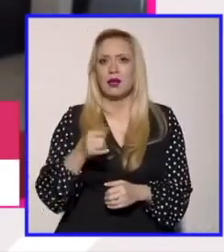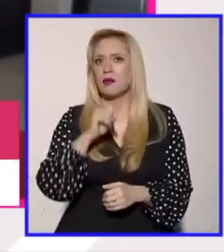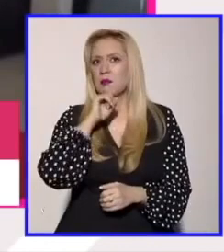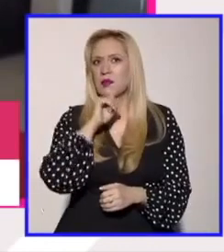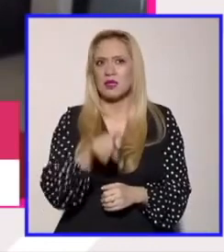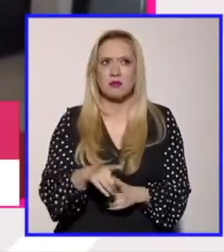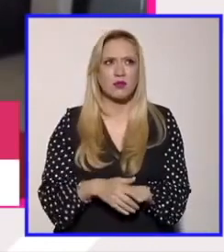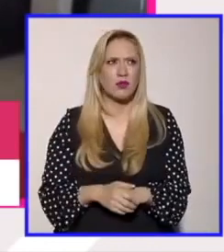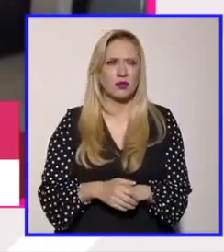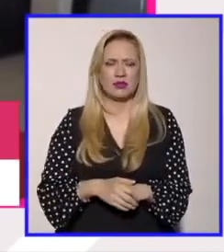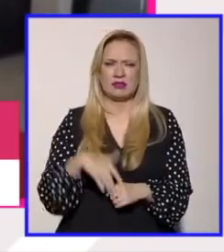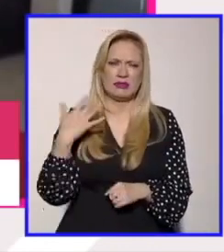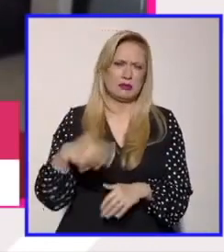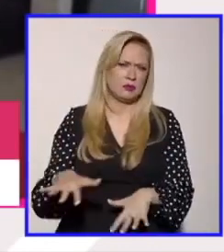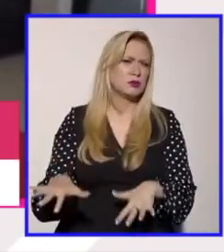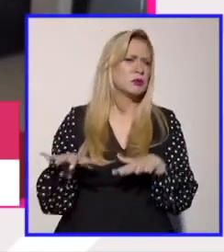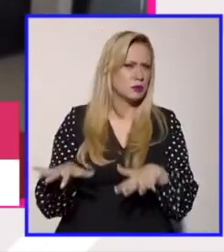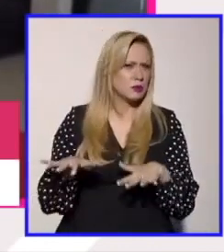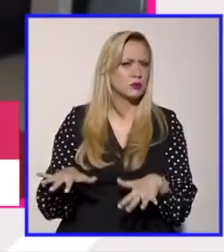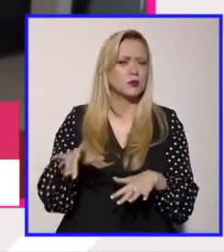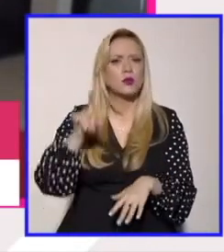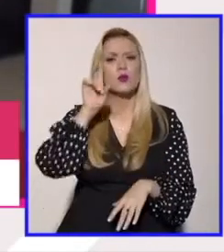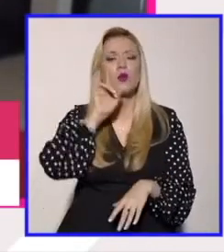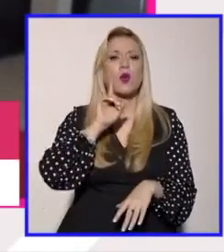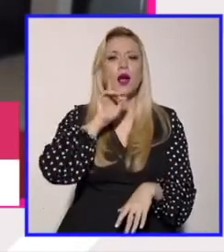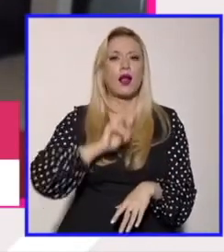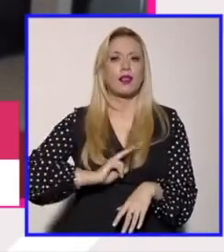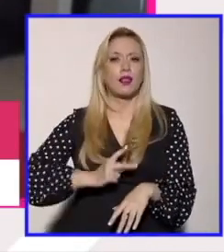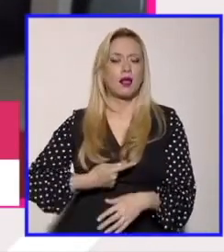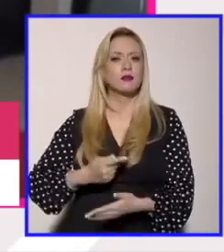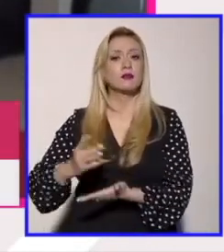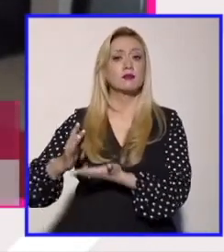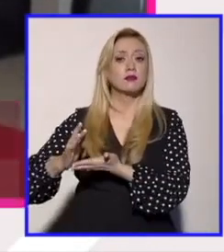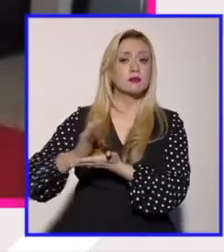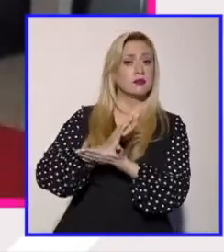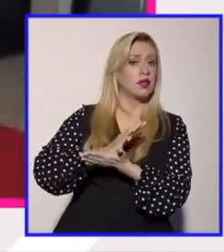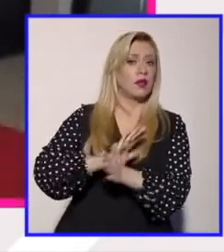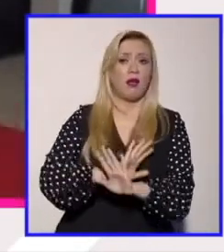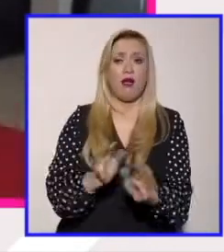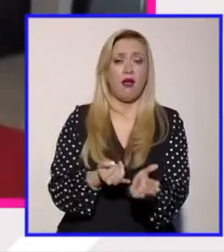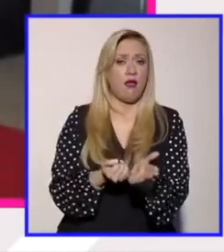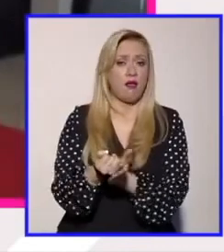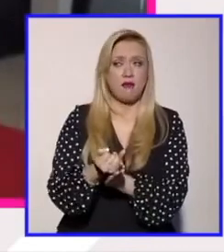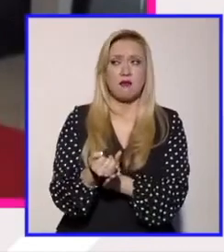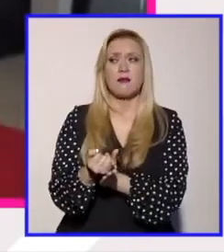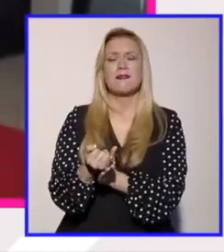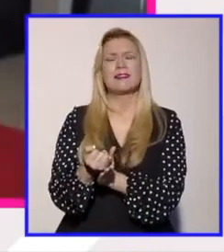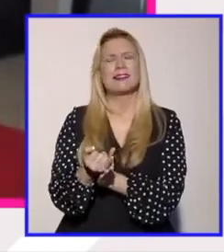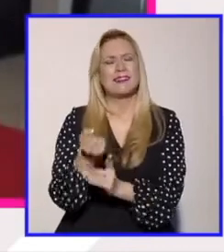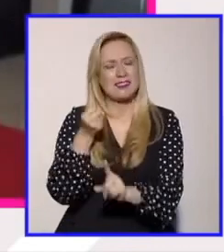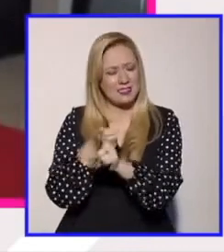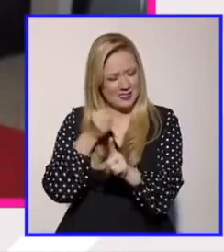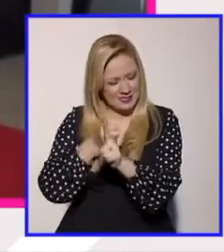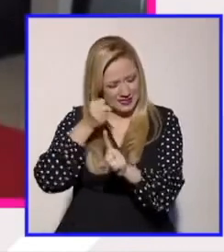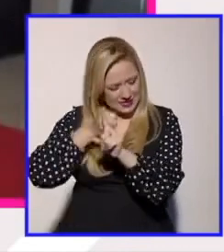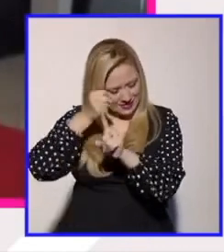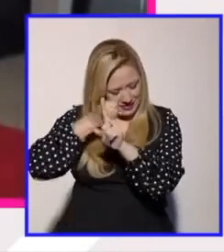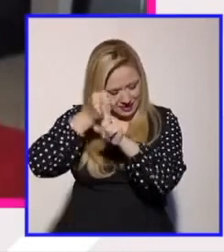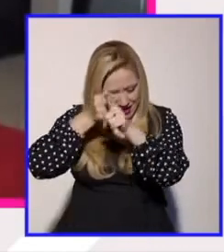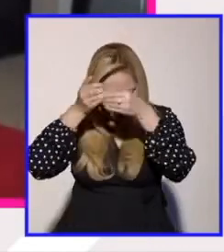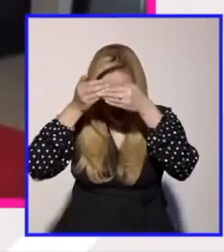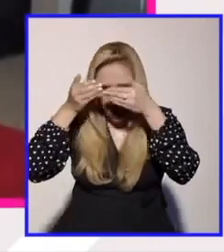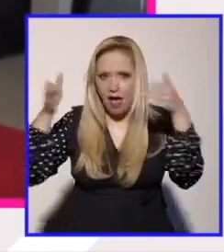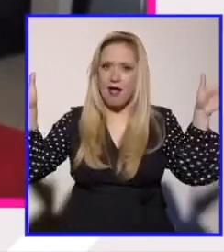hay que entender que a las mujeres trans ya no se excluyeron. Y estamos poniendo la batalla para que eso deje de suceder.